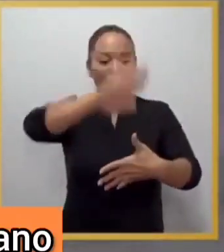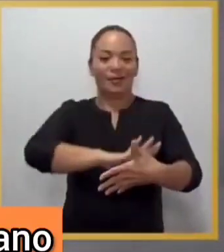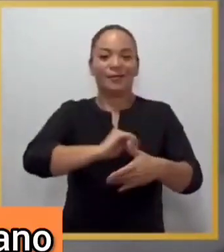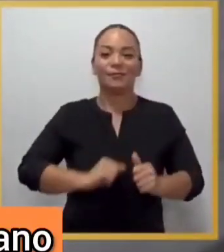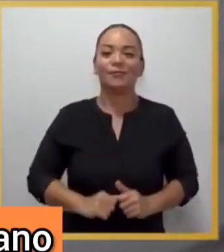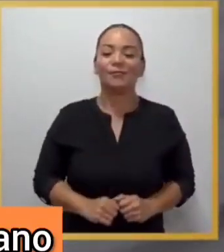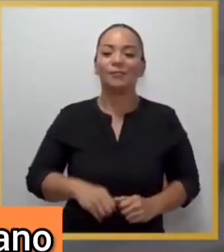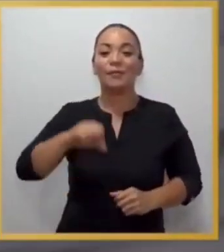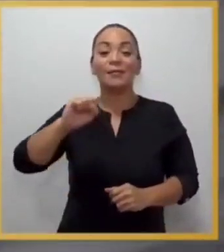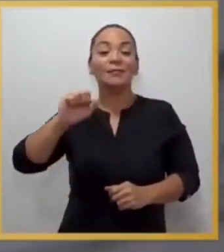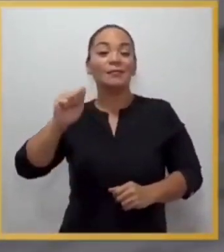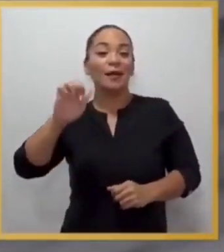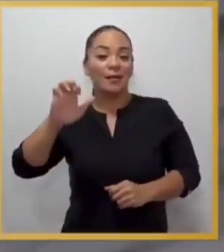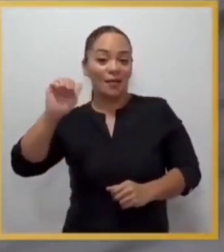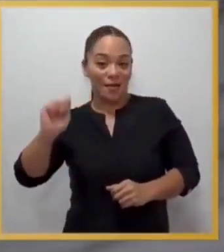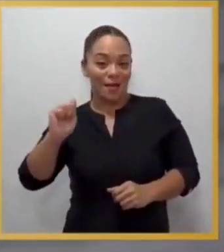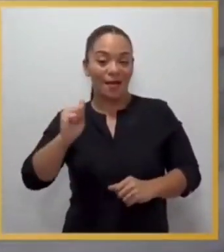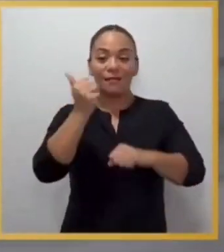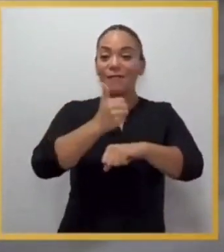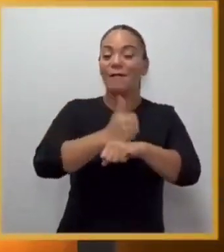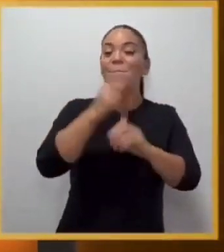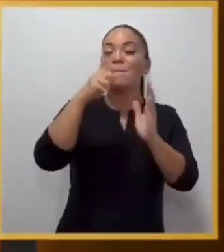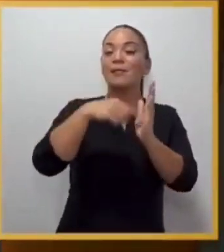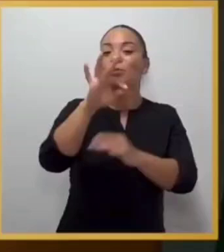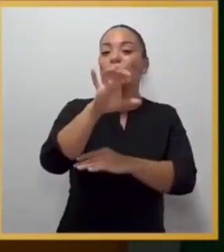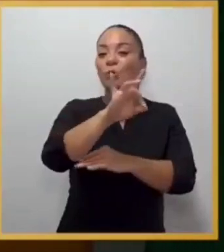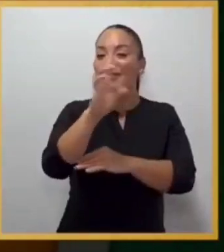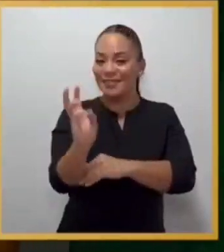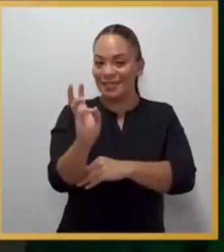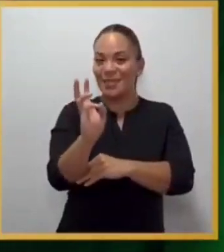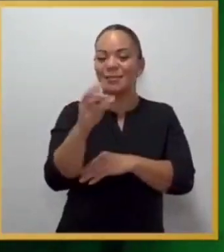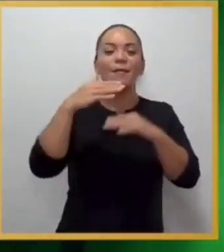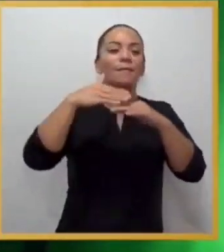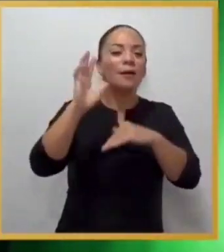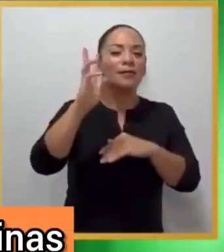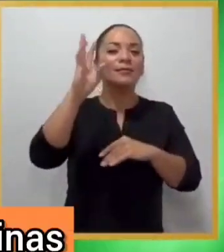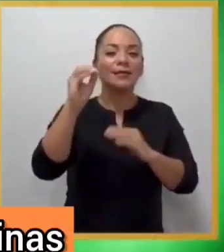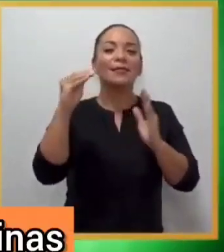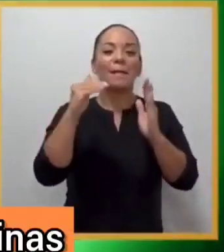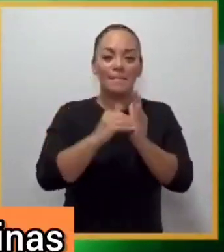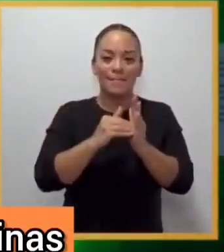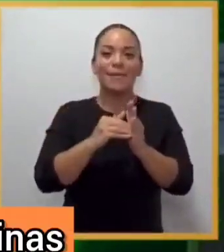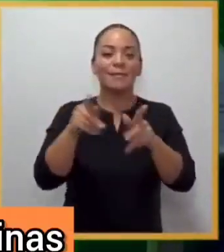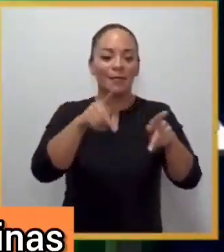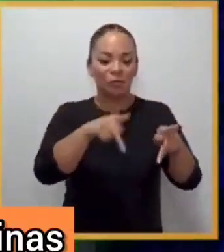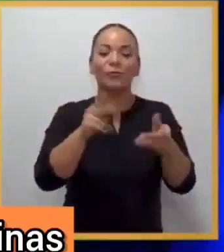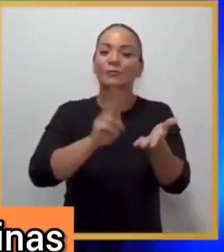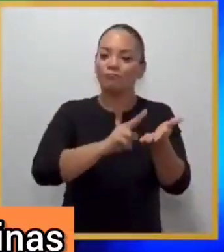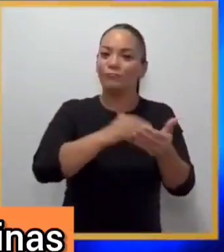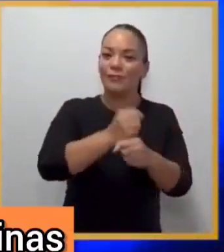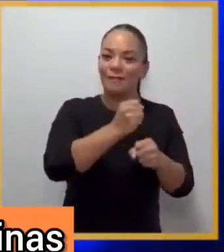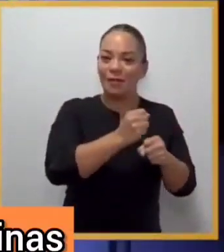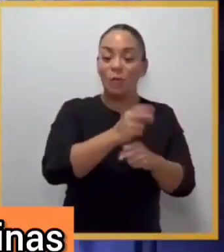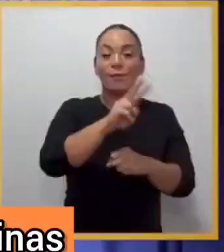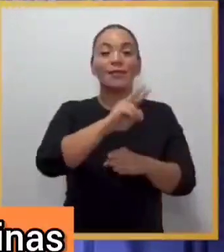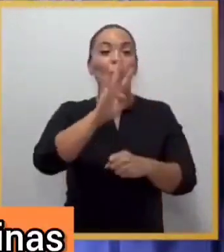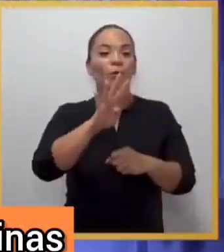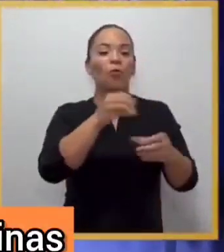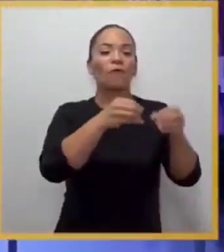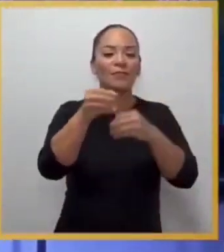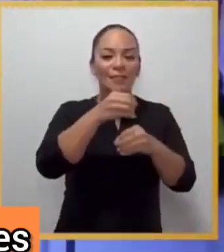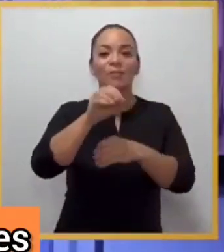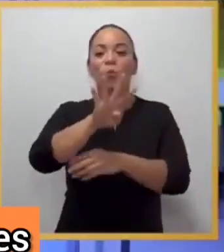todo el continente americano. Saea, fundada en 1986, cuenta con más de 60.000 empleados en 24